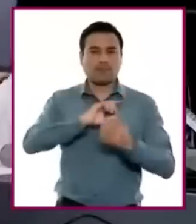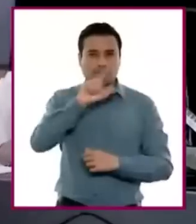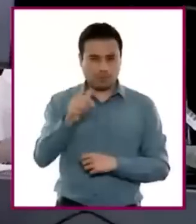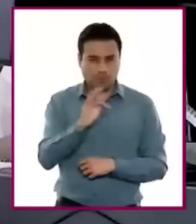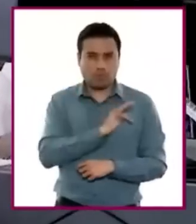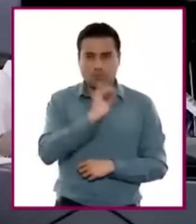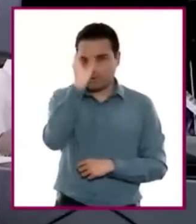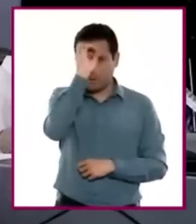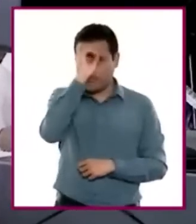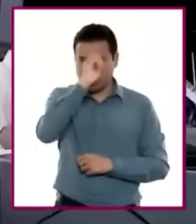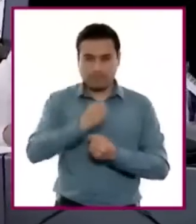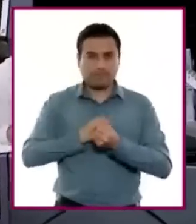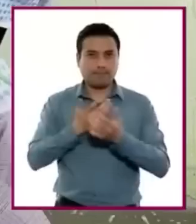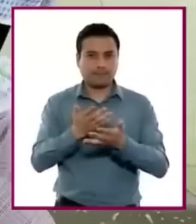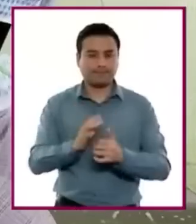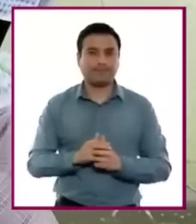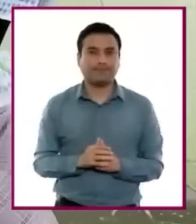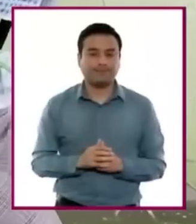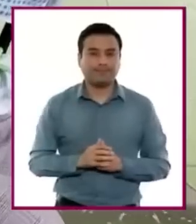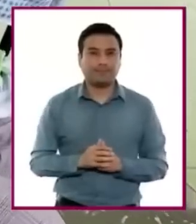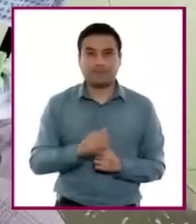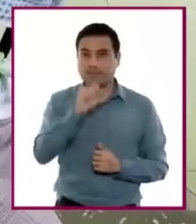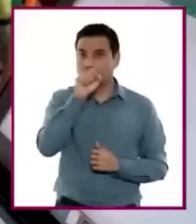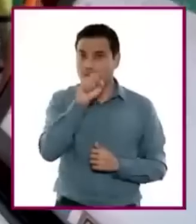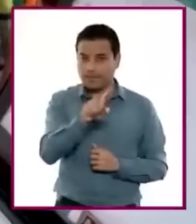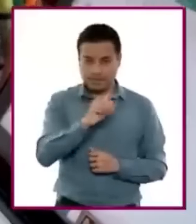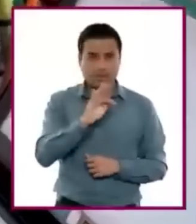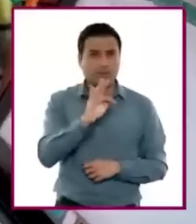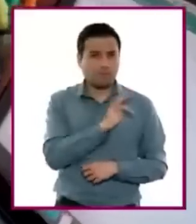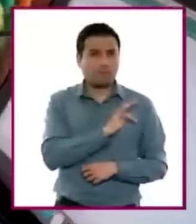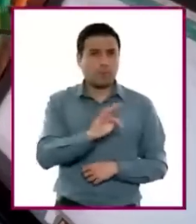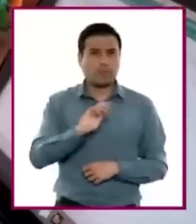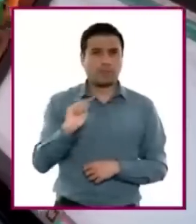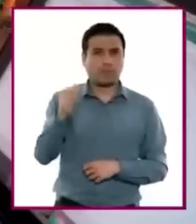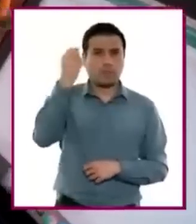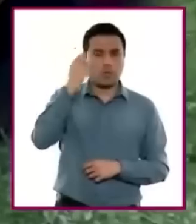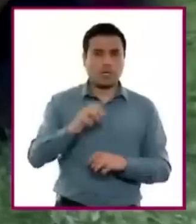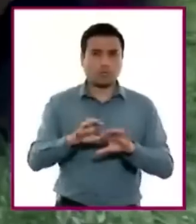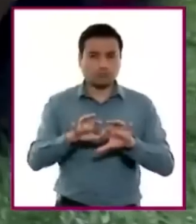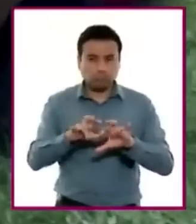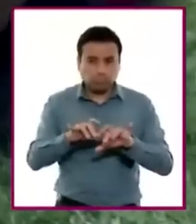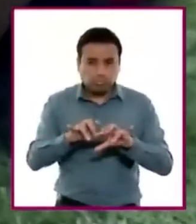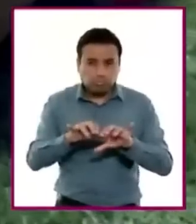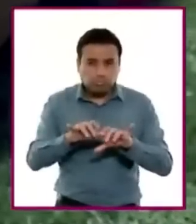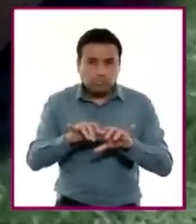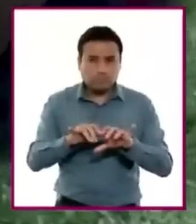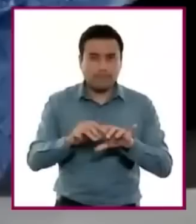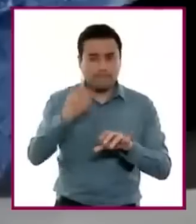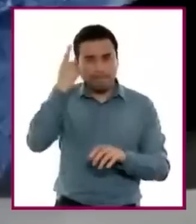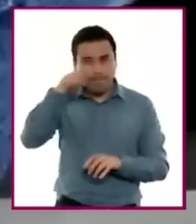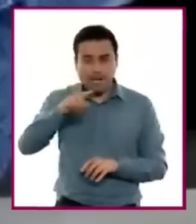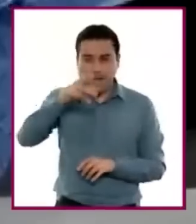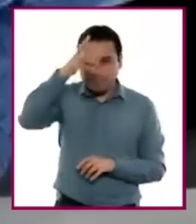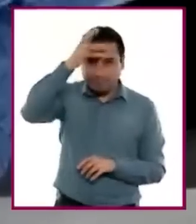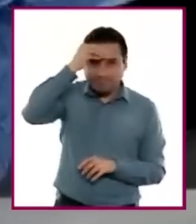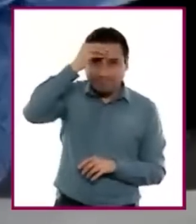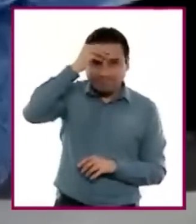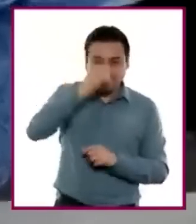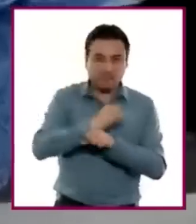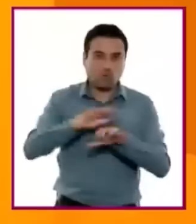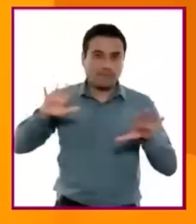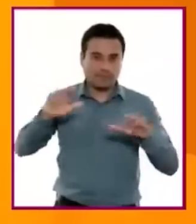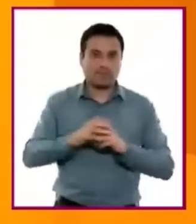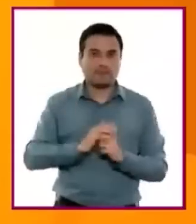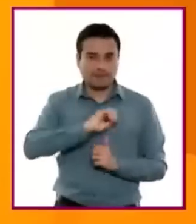Usen reflexiva y críticamente las tecnologías digitales con fines comunicativos, informativos y recreativos.